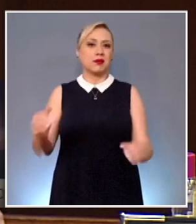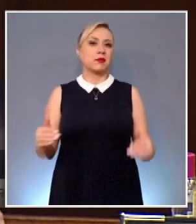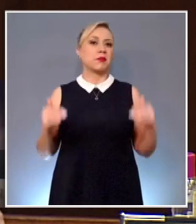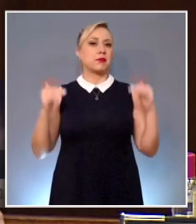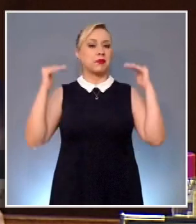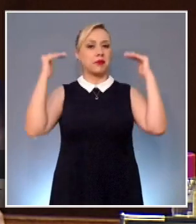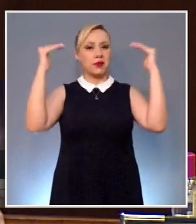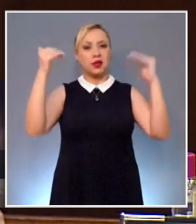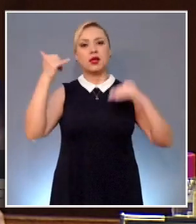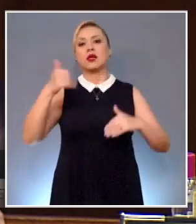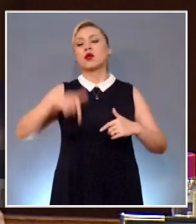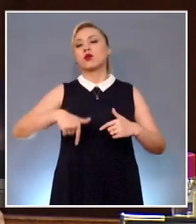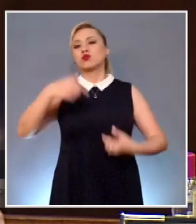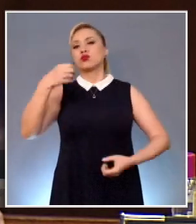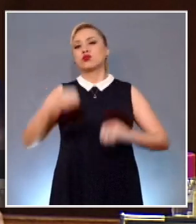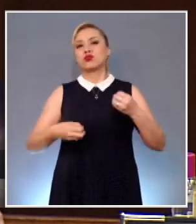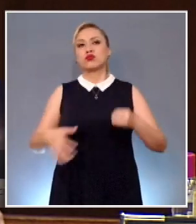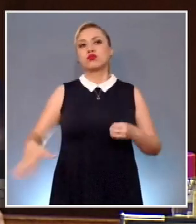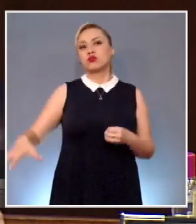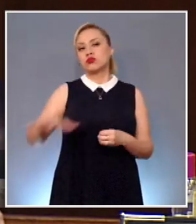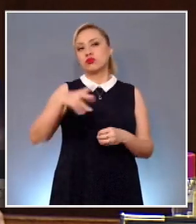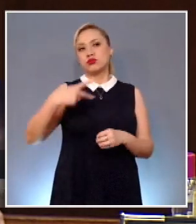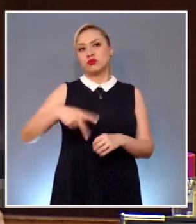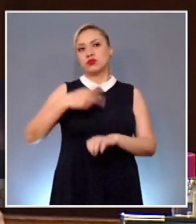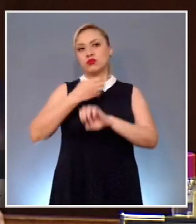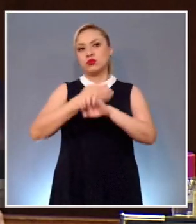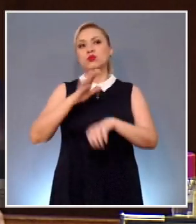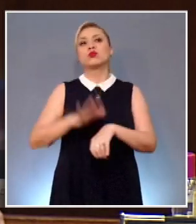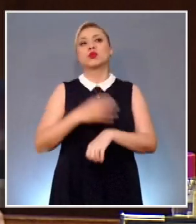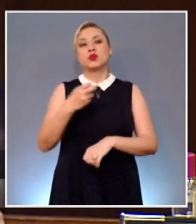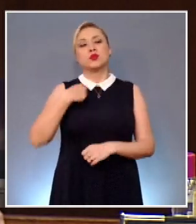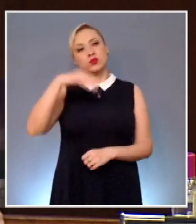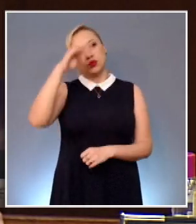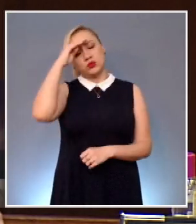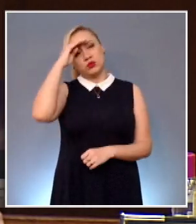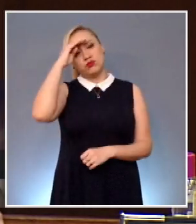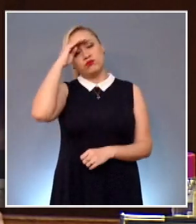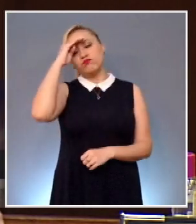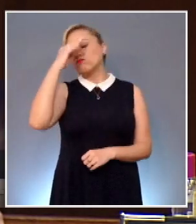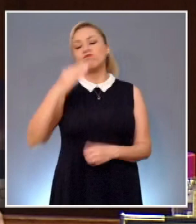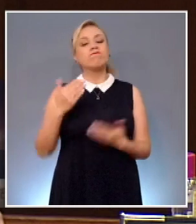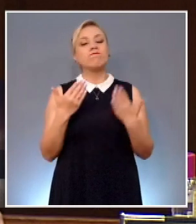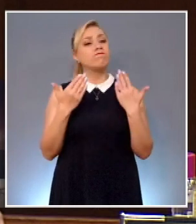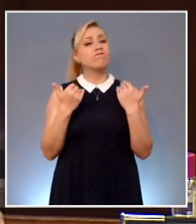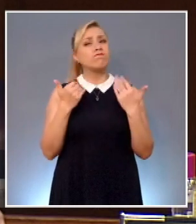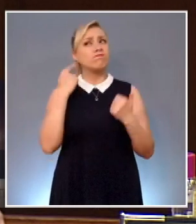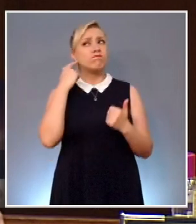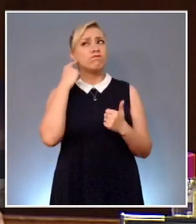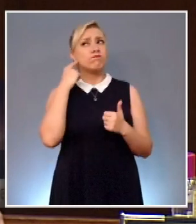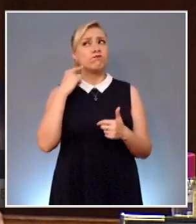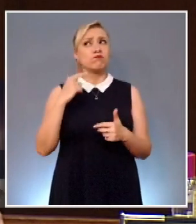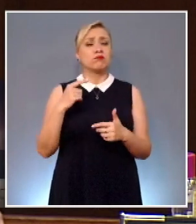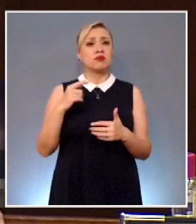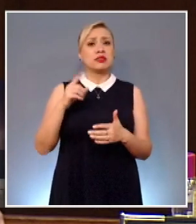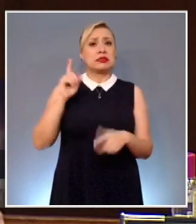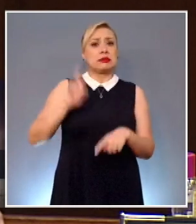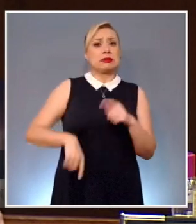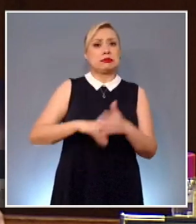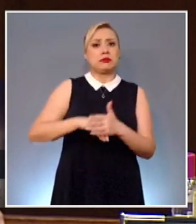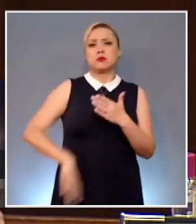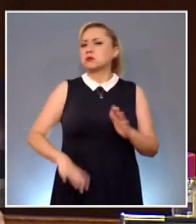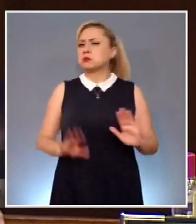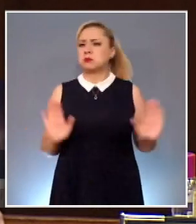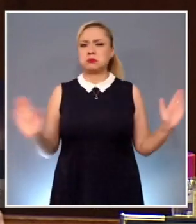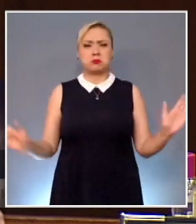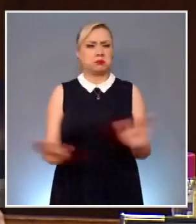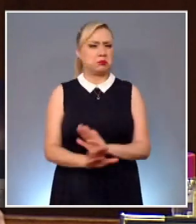Judicial del Estado. Por lo tanto, se concluye que no existe la omisión relativa que pondera la accionante y, en